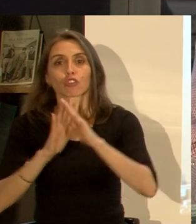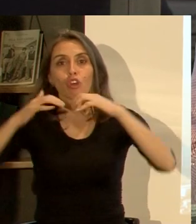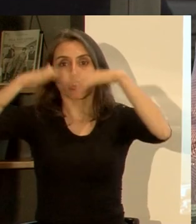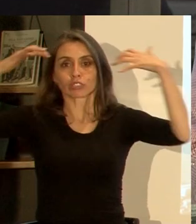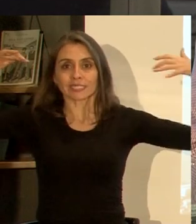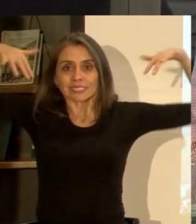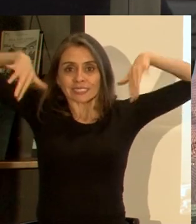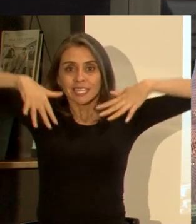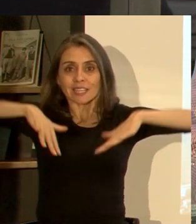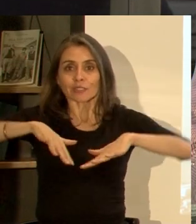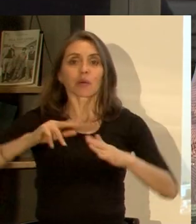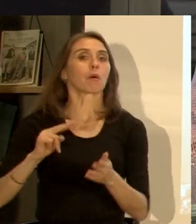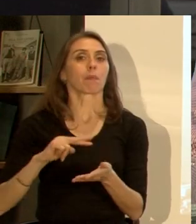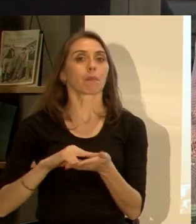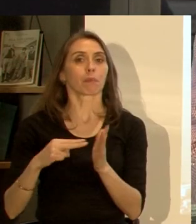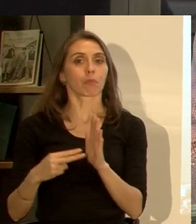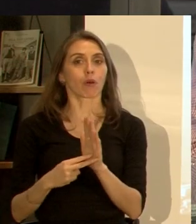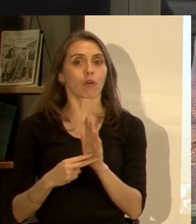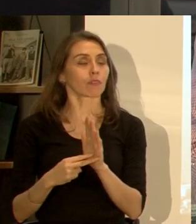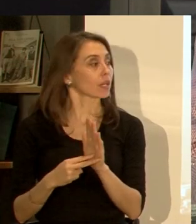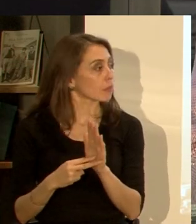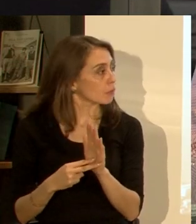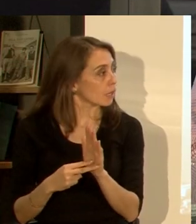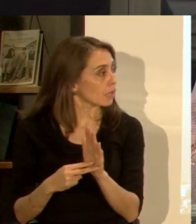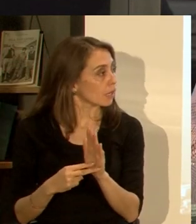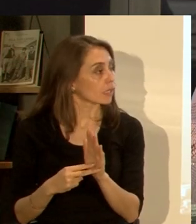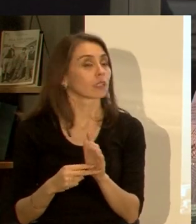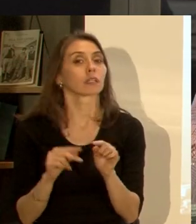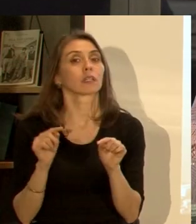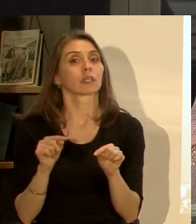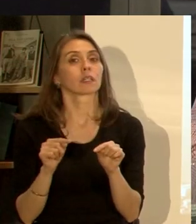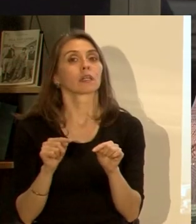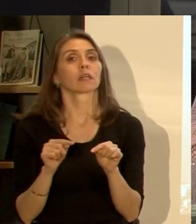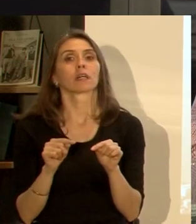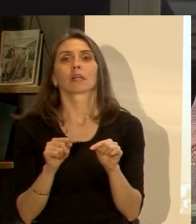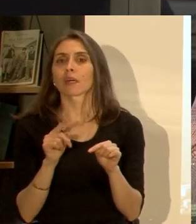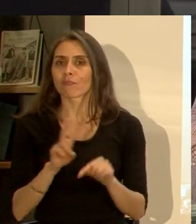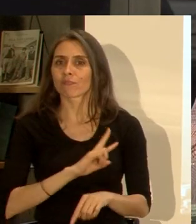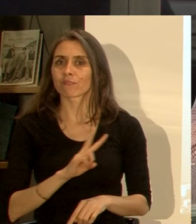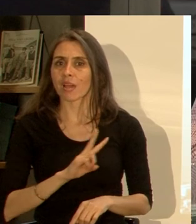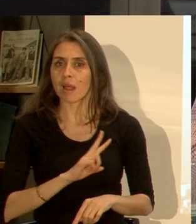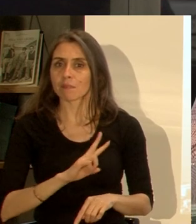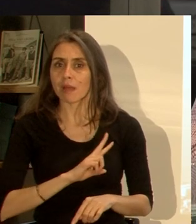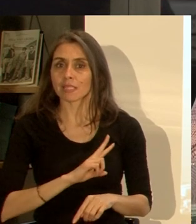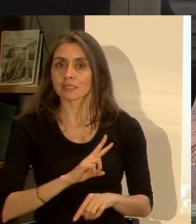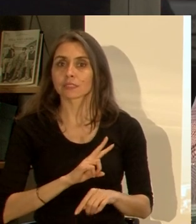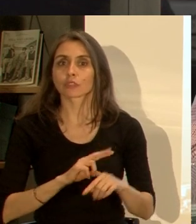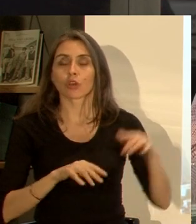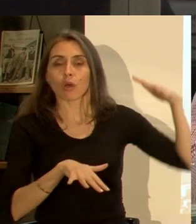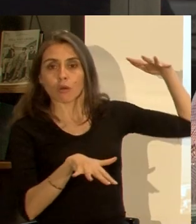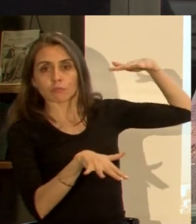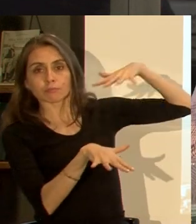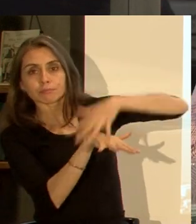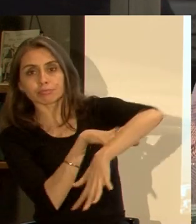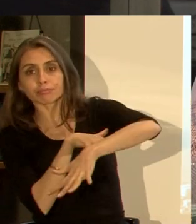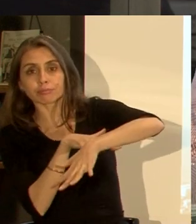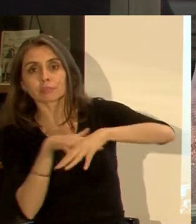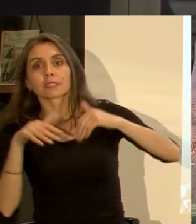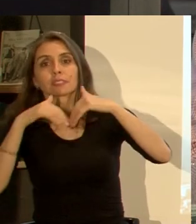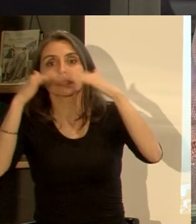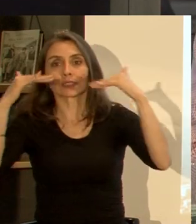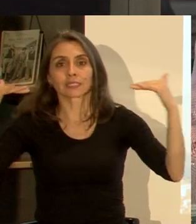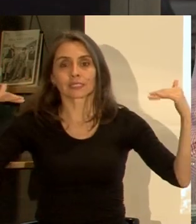tienen problemas de remoción en masa por ejemplo de hecho la remoción en masa en Valparaíso ocurre de manera muy puntual